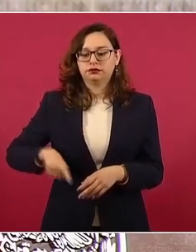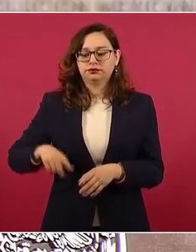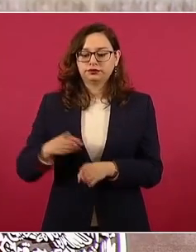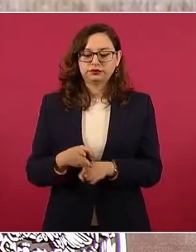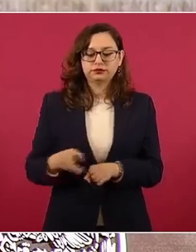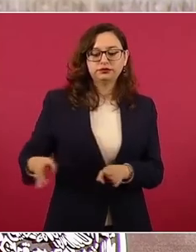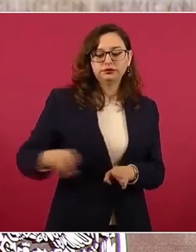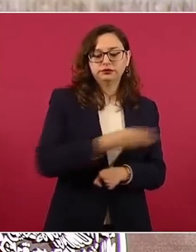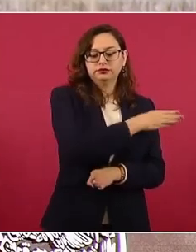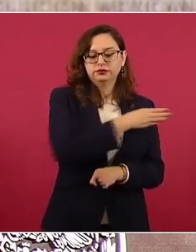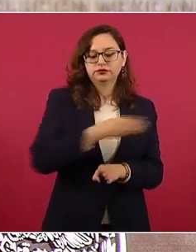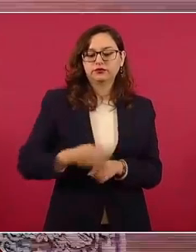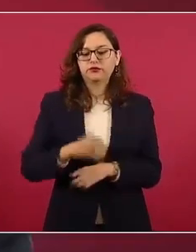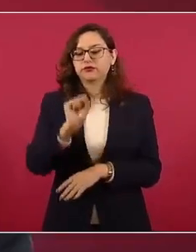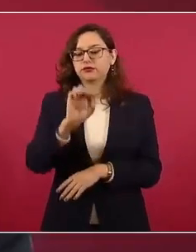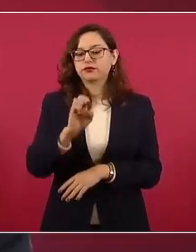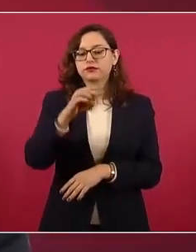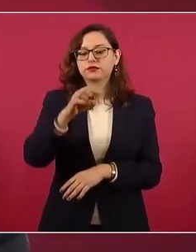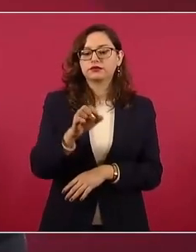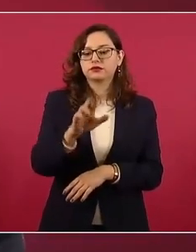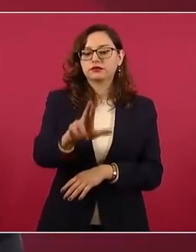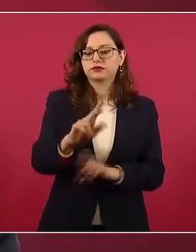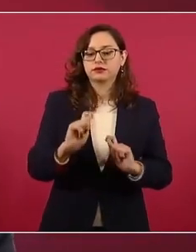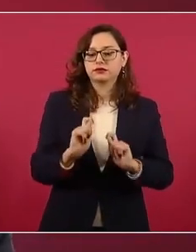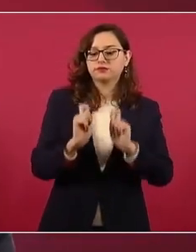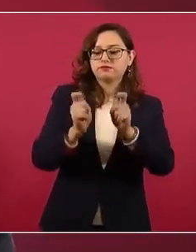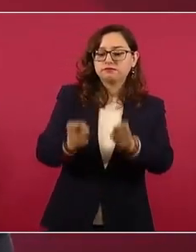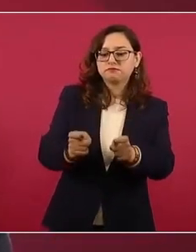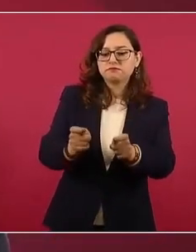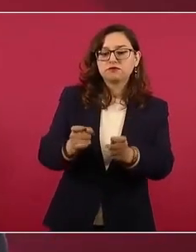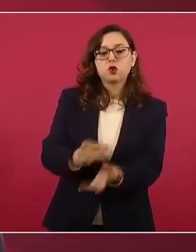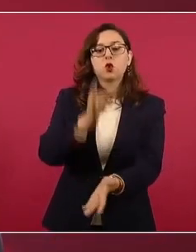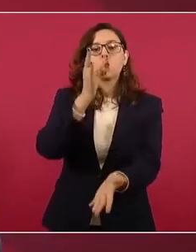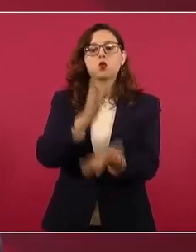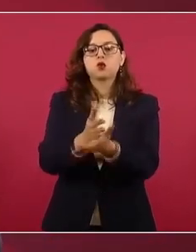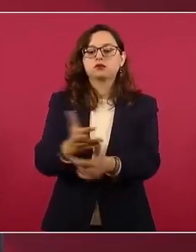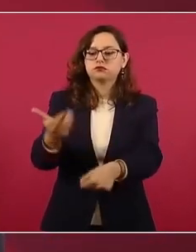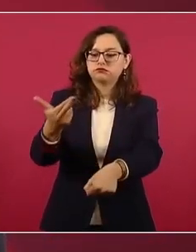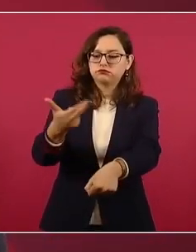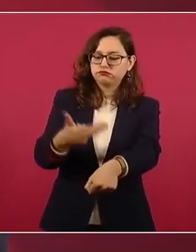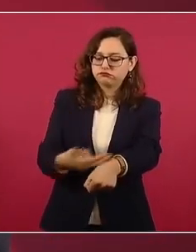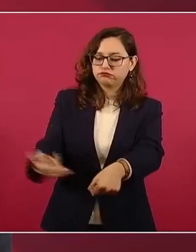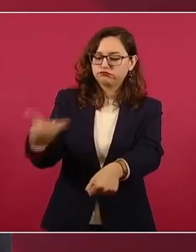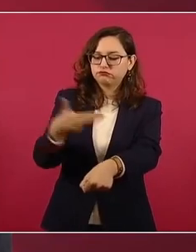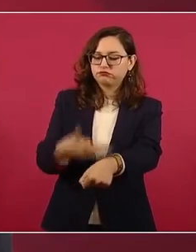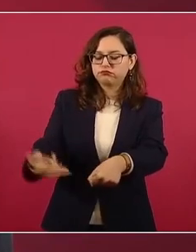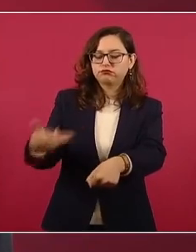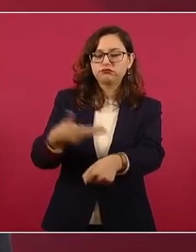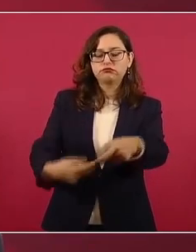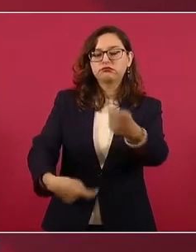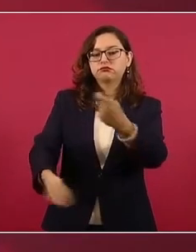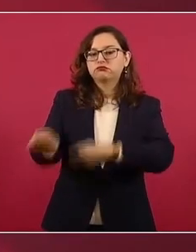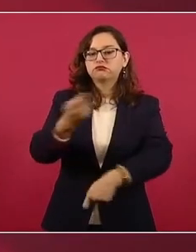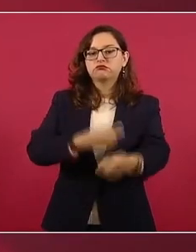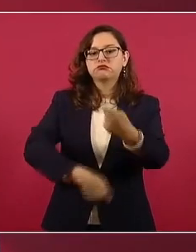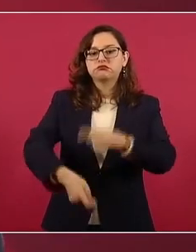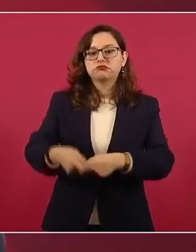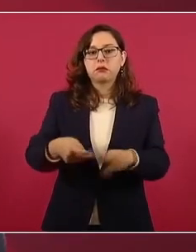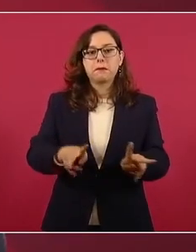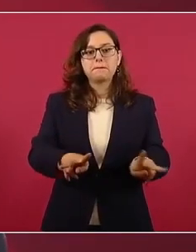La verdad que esta secretaría la usaron para vender bienes.